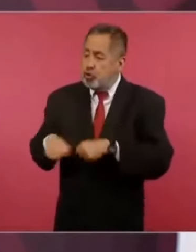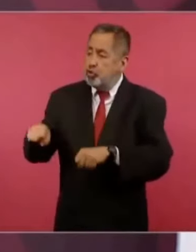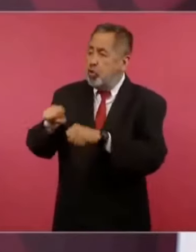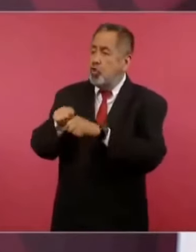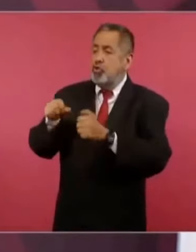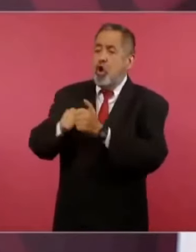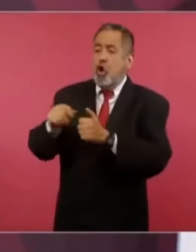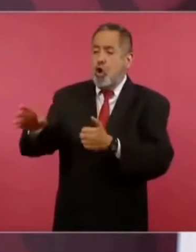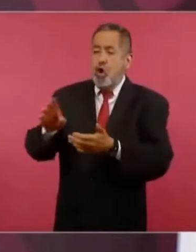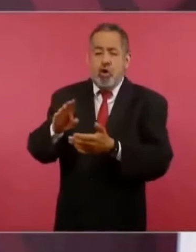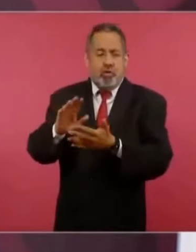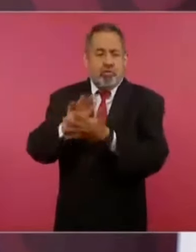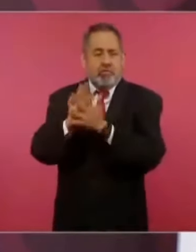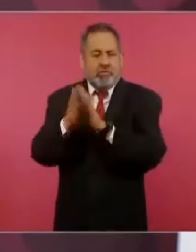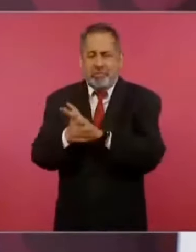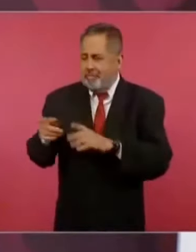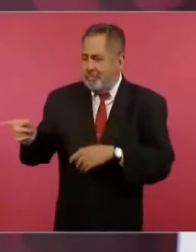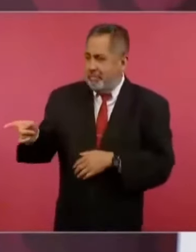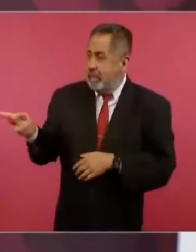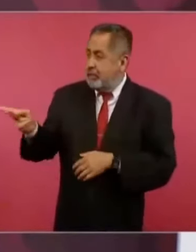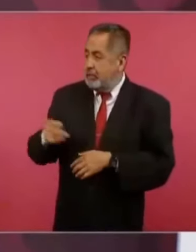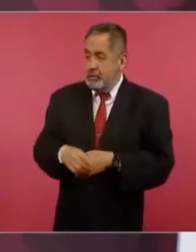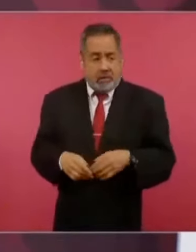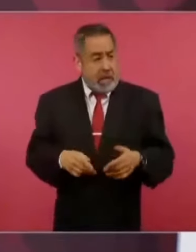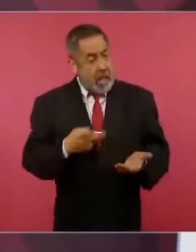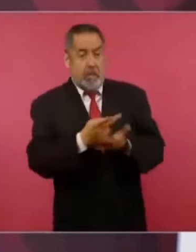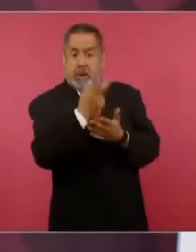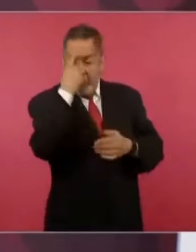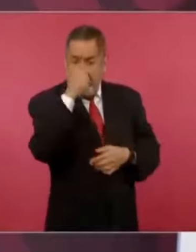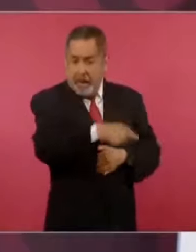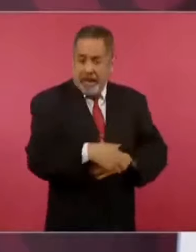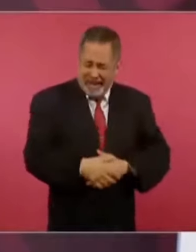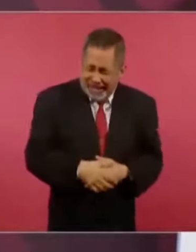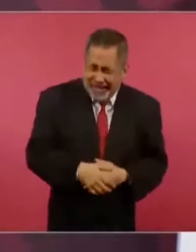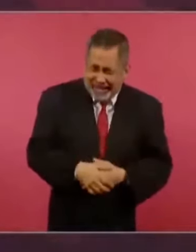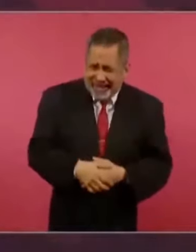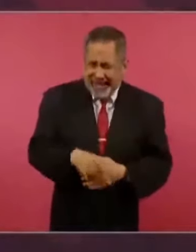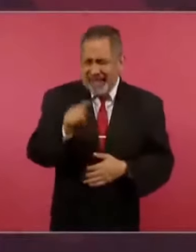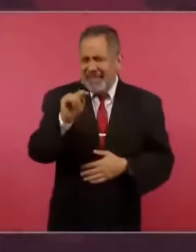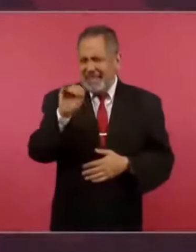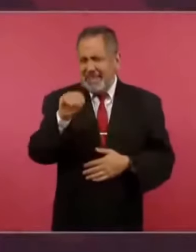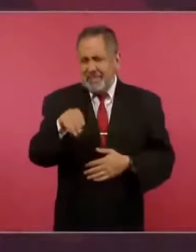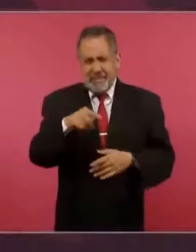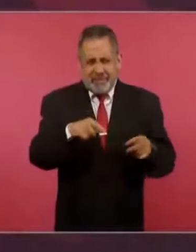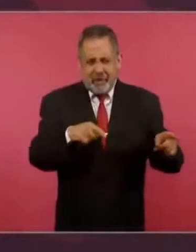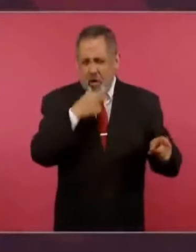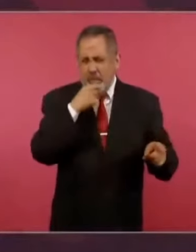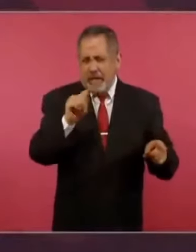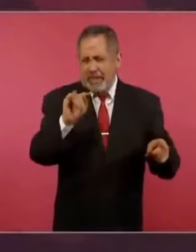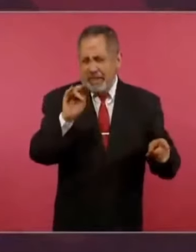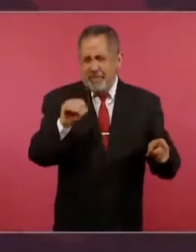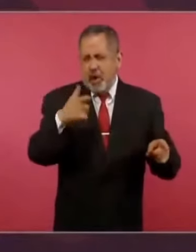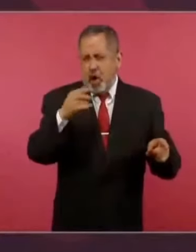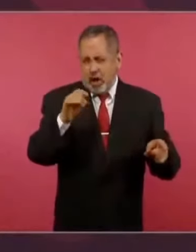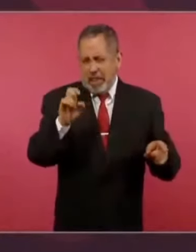Golden, donde publica Tim Golden.